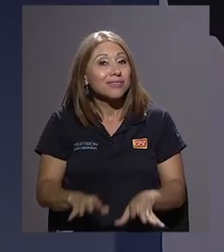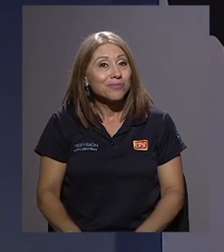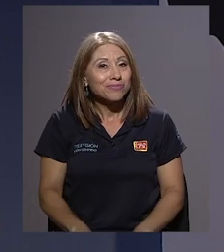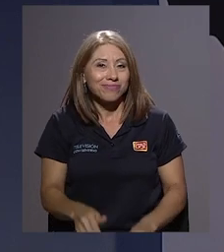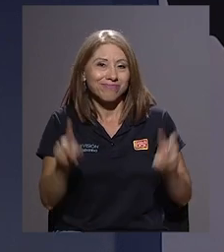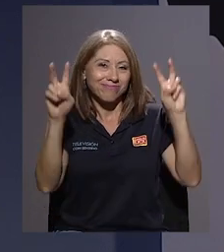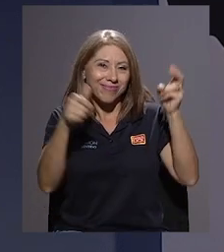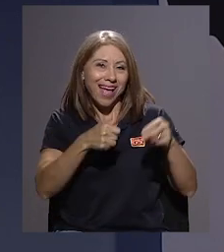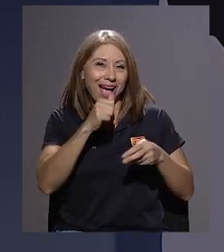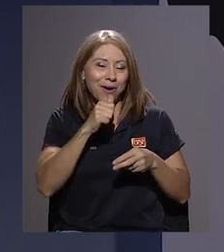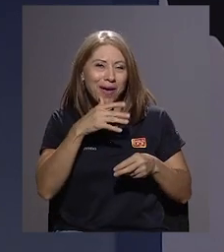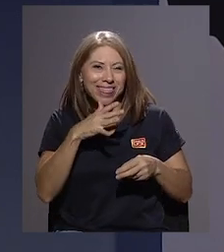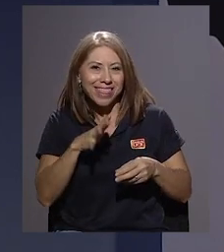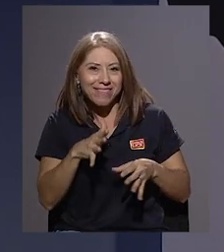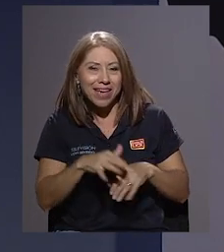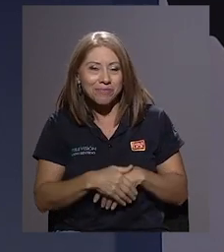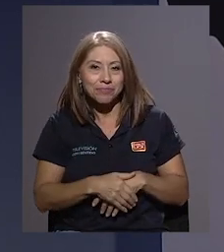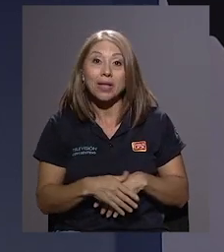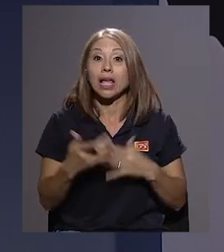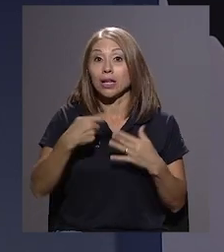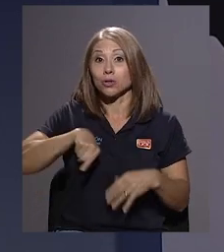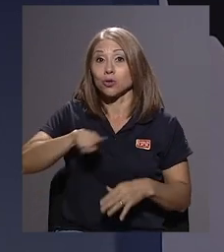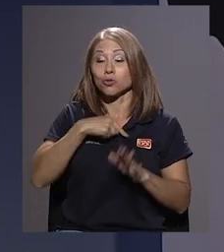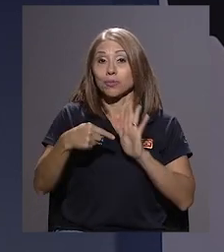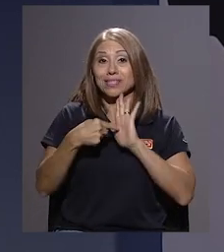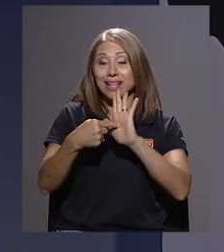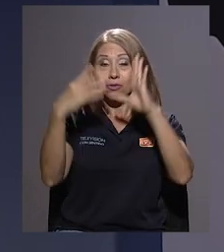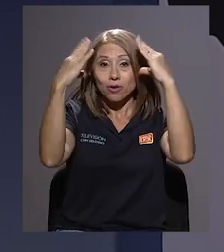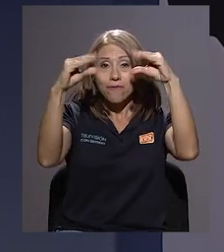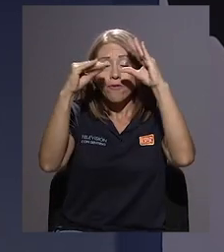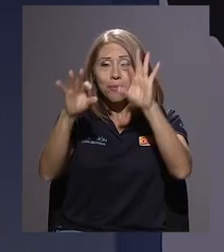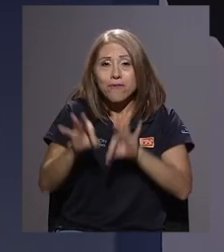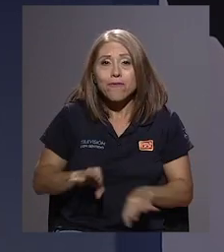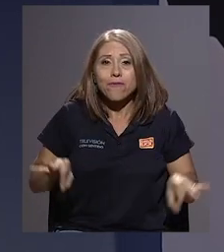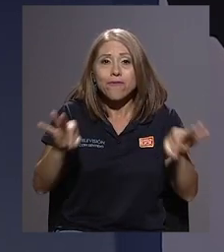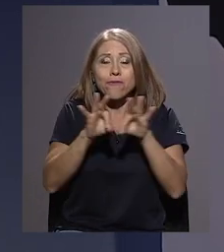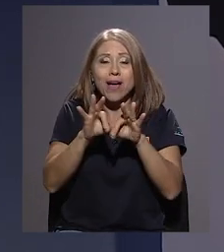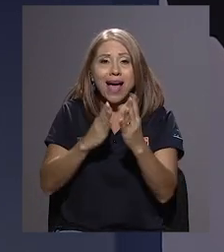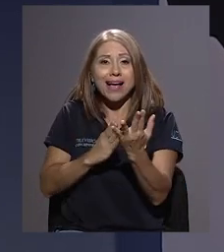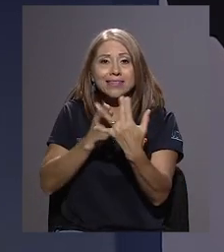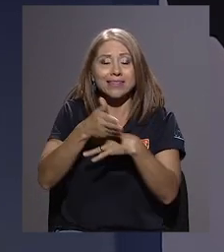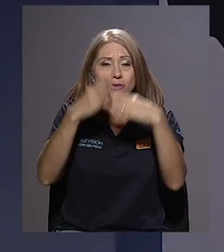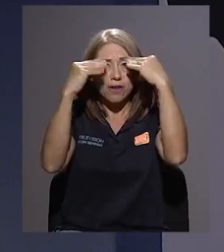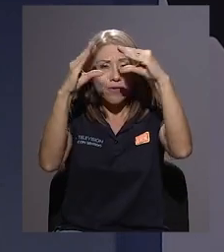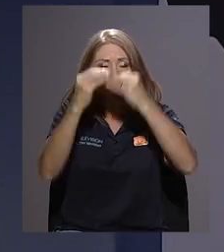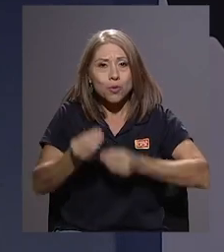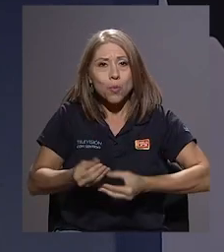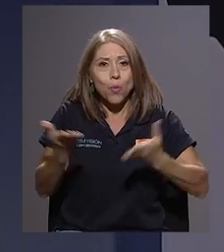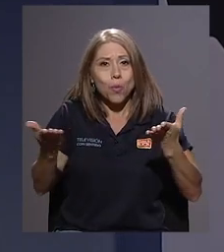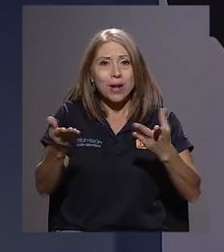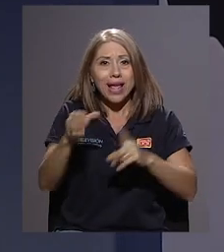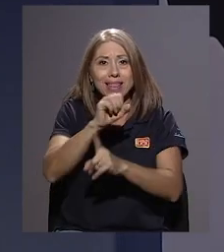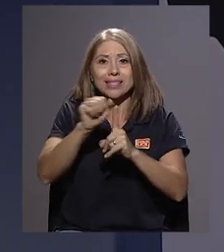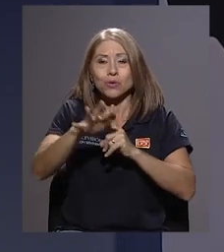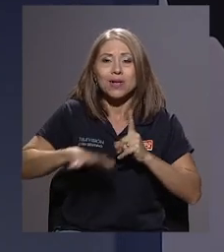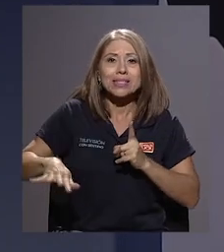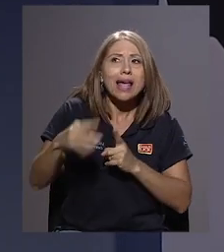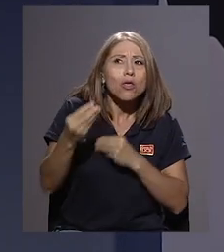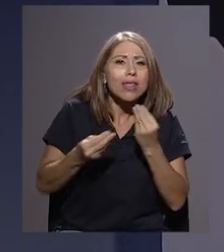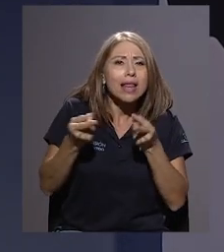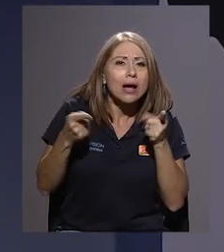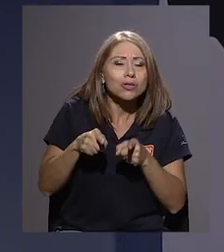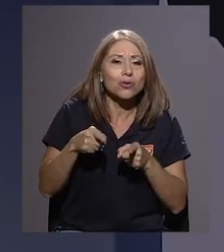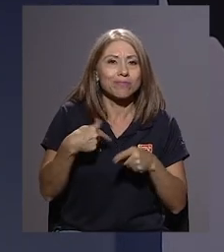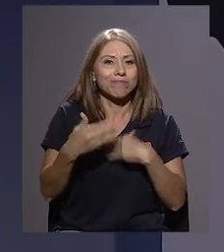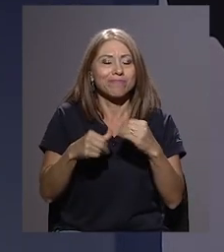tebia. Estamos presentando un informe valiosísimo que hace el acceso a la información pública desde un estado